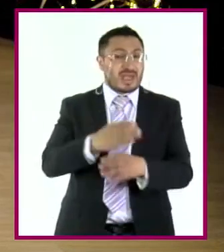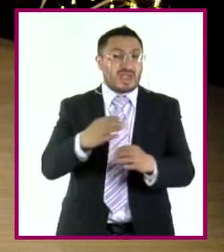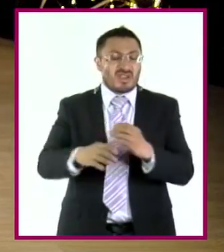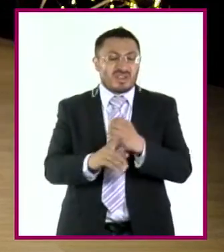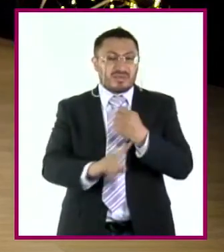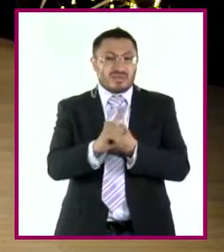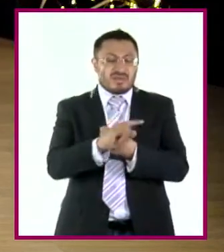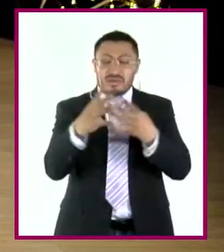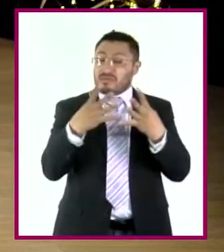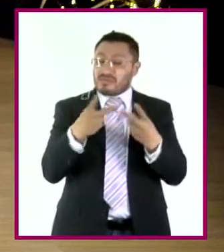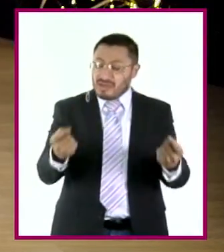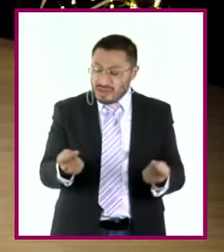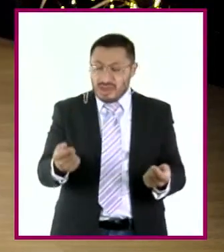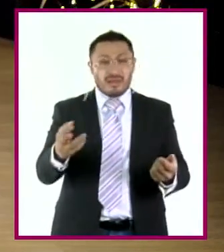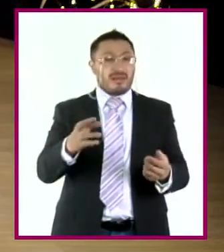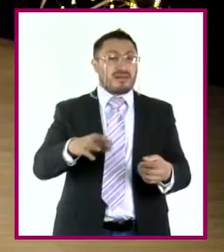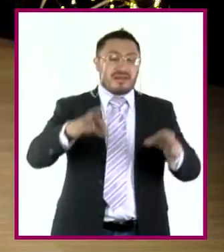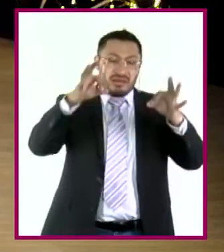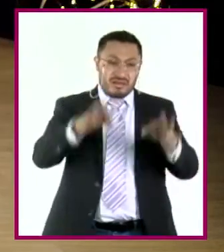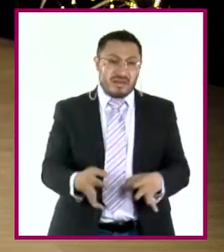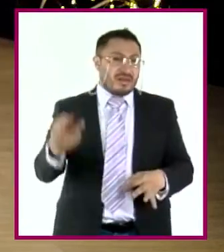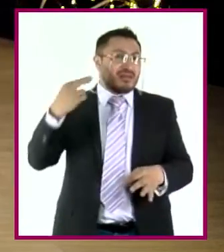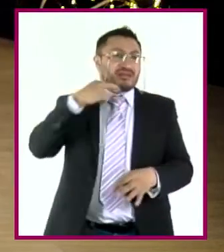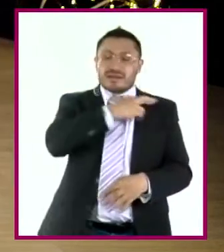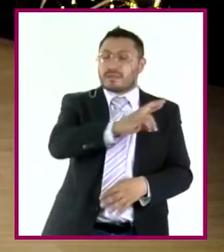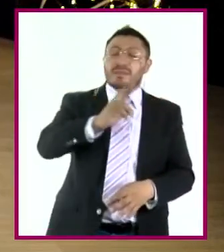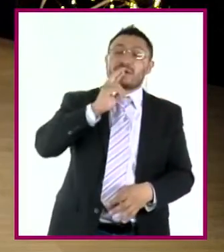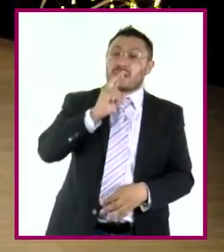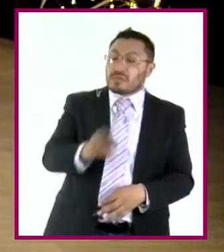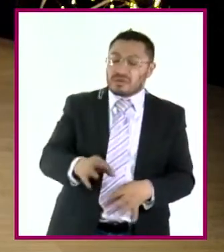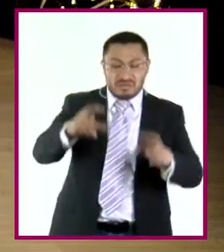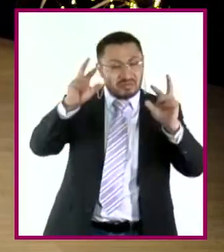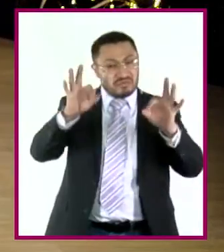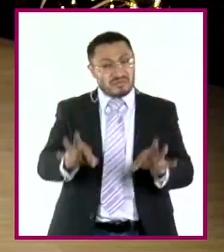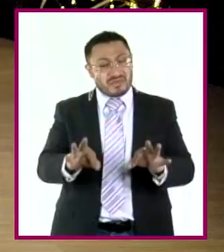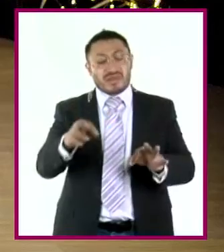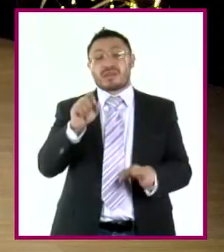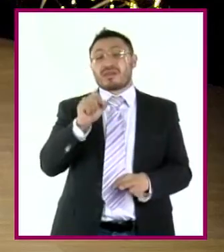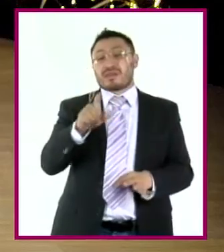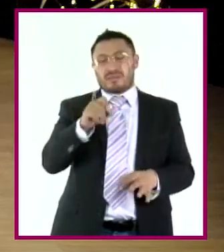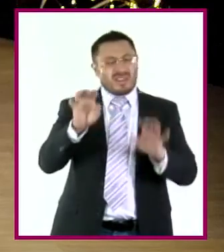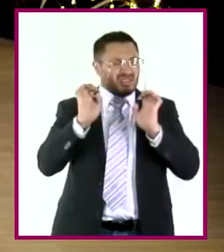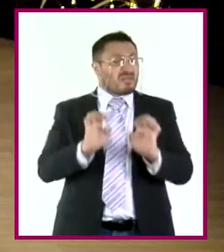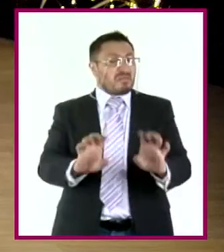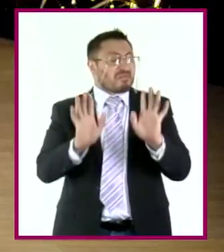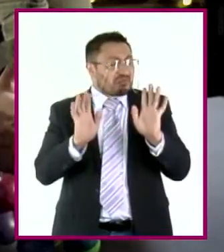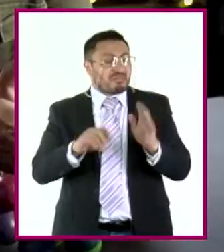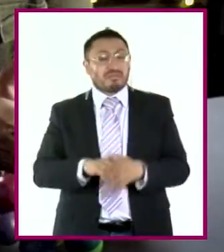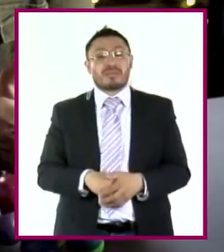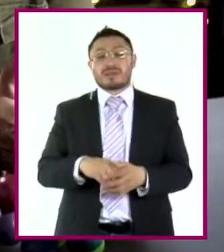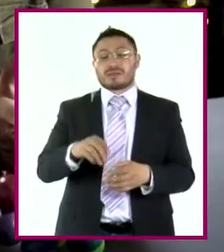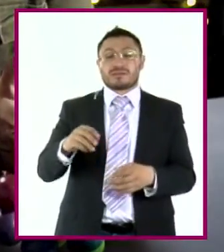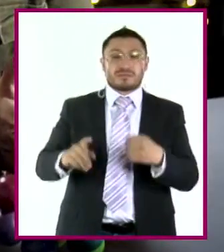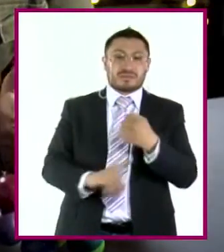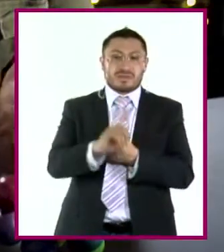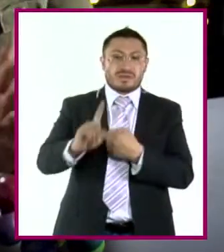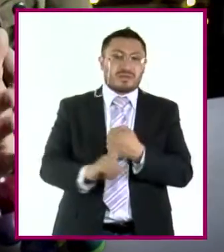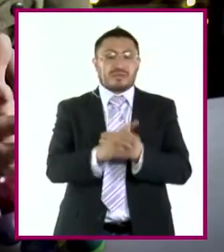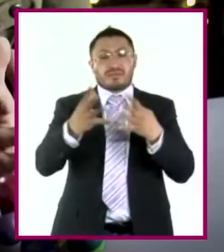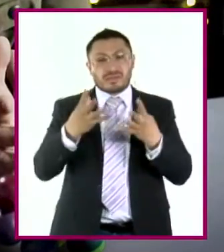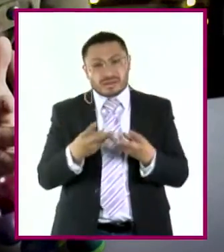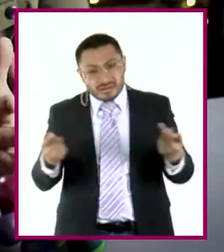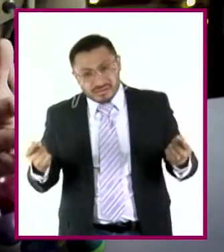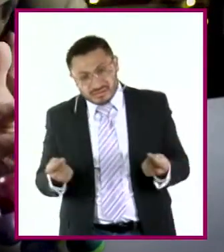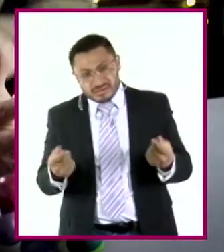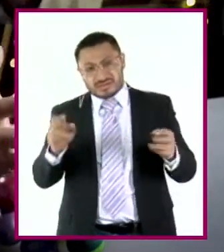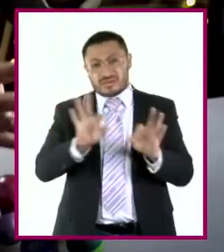más eficientes, sencillas e ingeniosas. Y también tiene un componente estético. Resolver un problema complicado de una